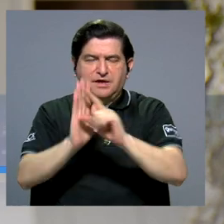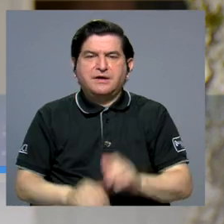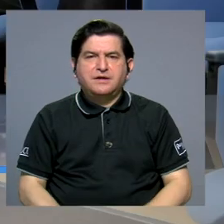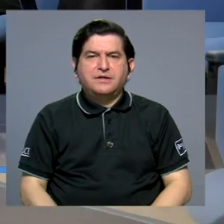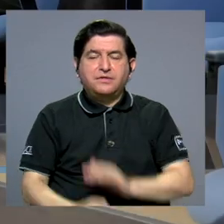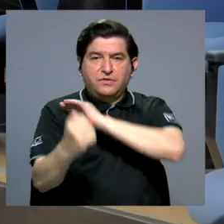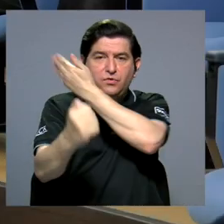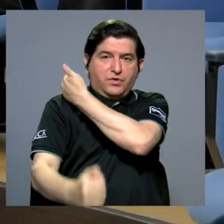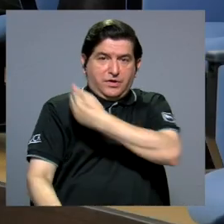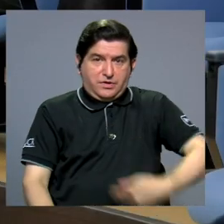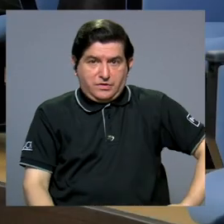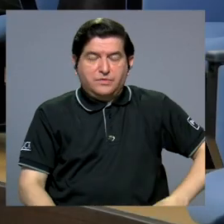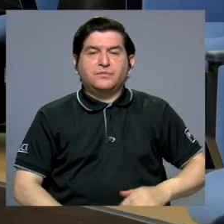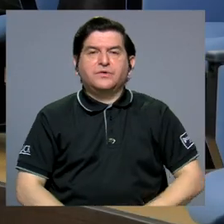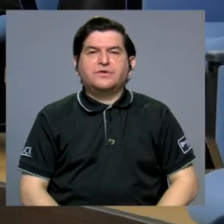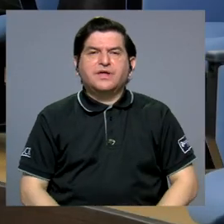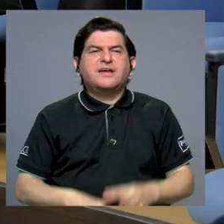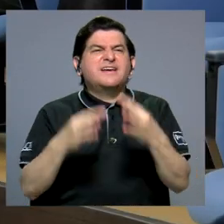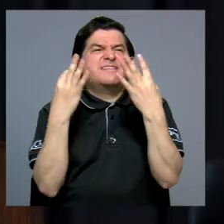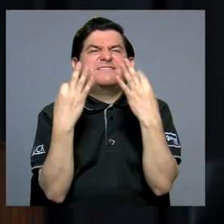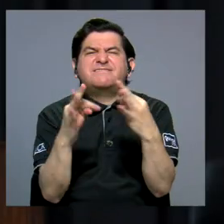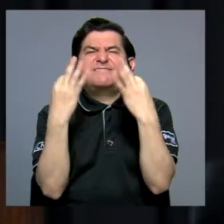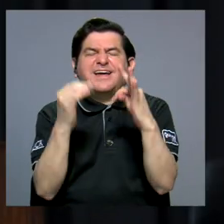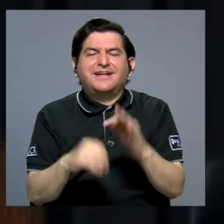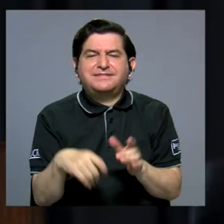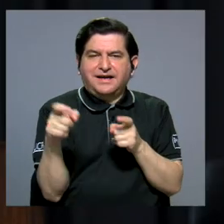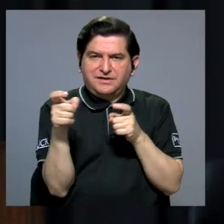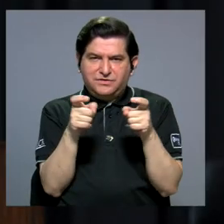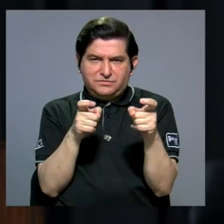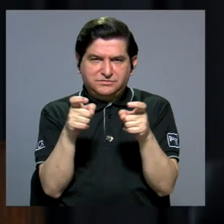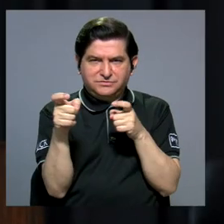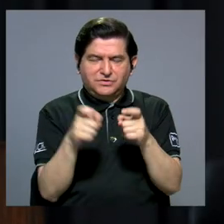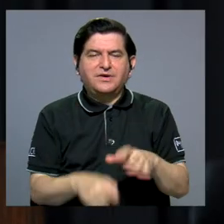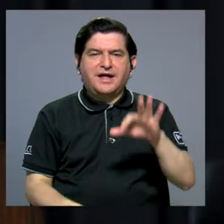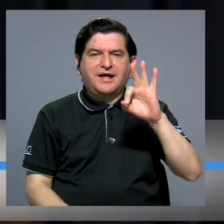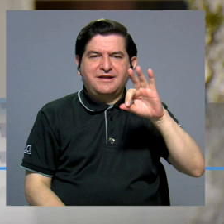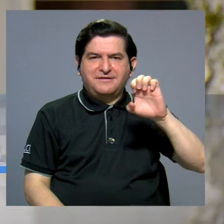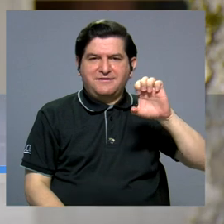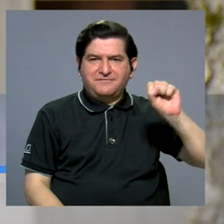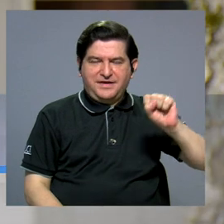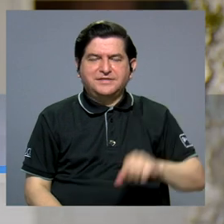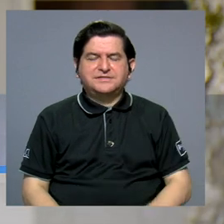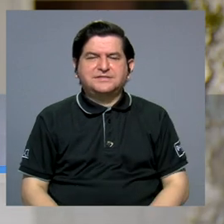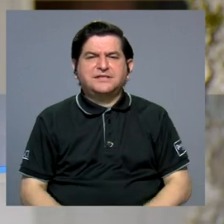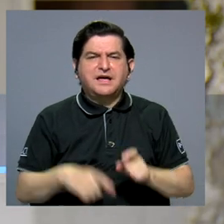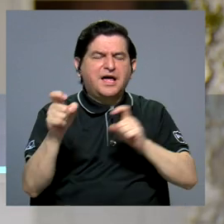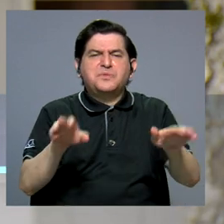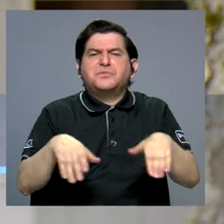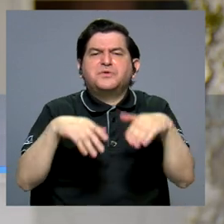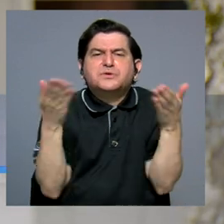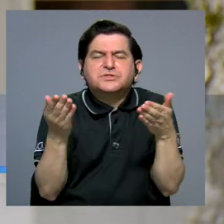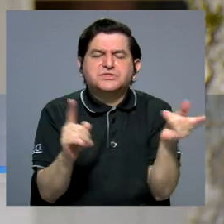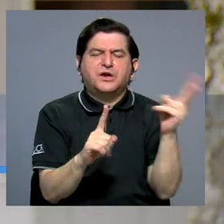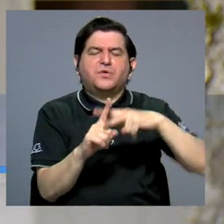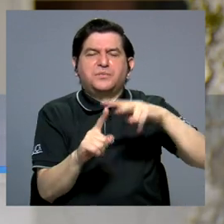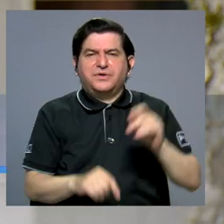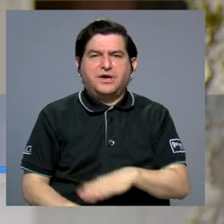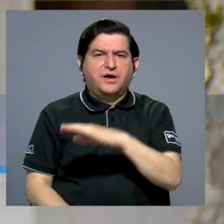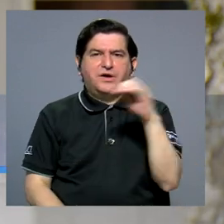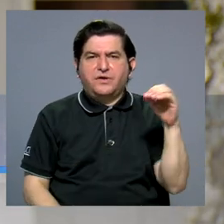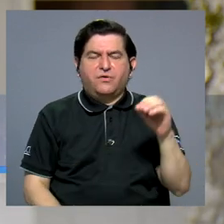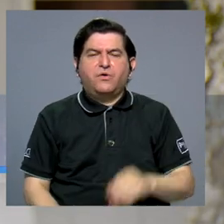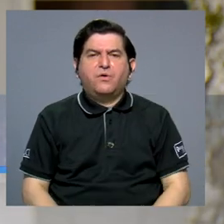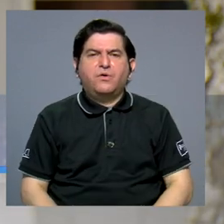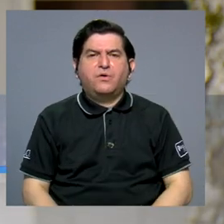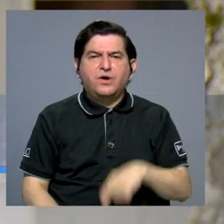a la Senada Legislativa por el Poder Ejecutivo, que trata de regular el FES, en qué forma se administra, en qué forma